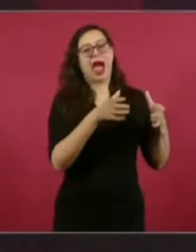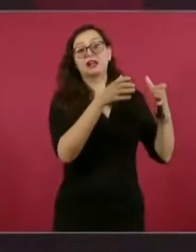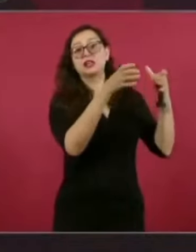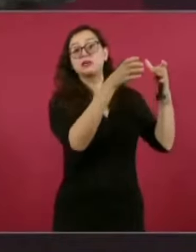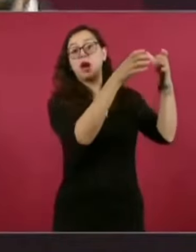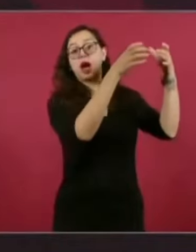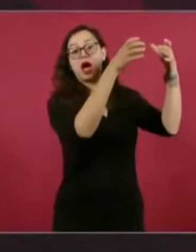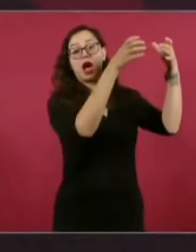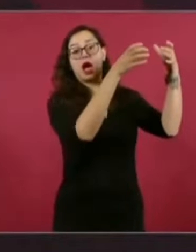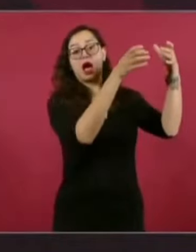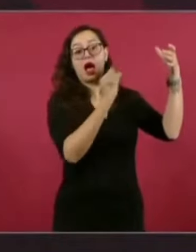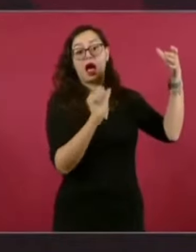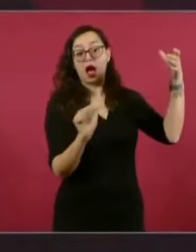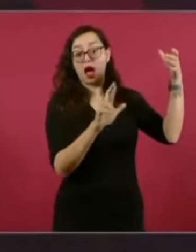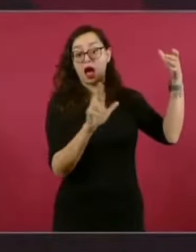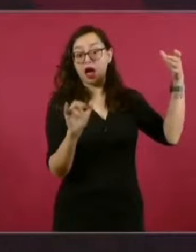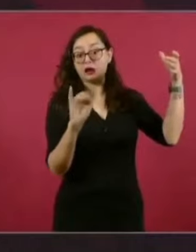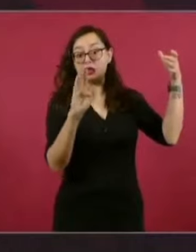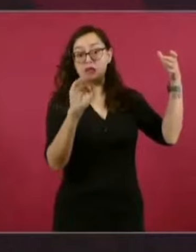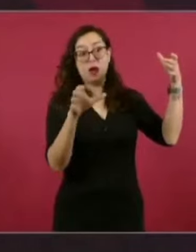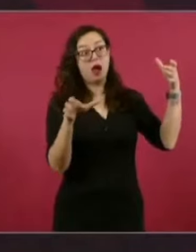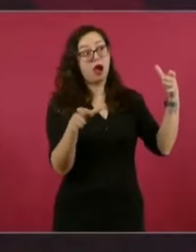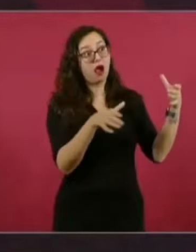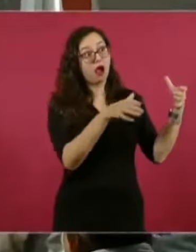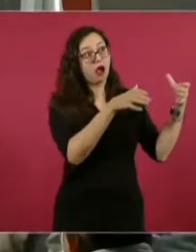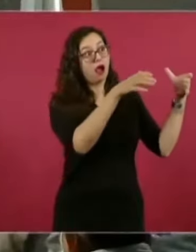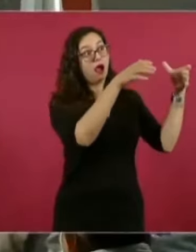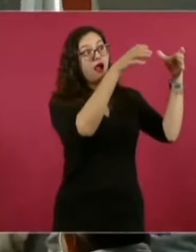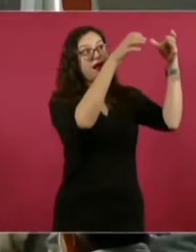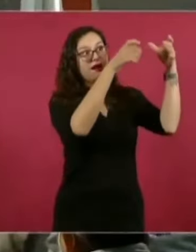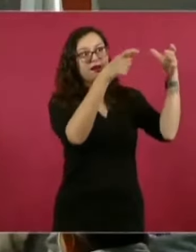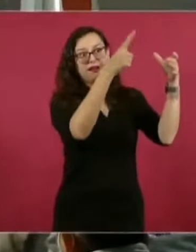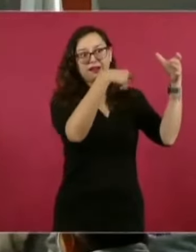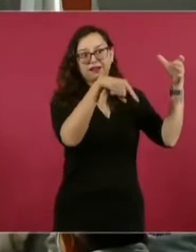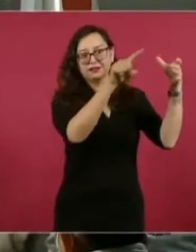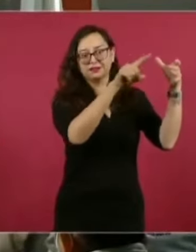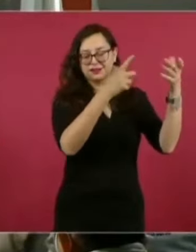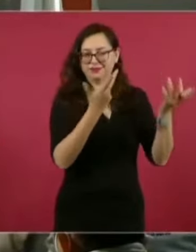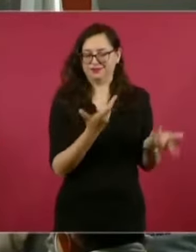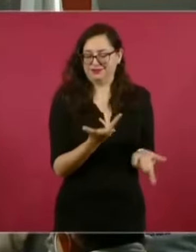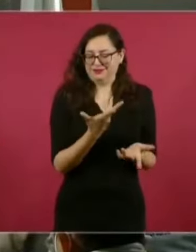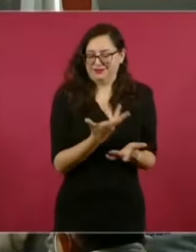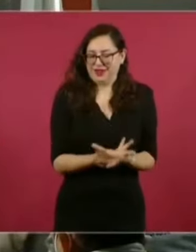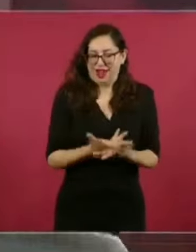y ahora es distinto.